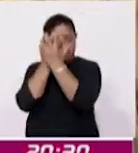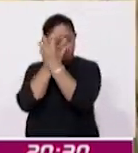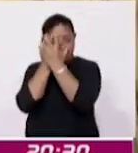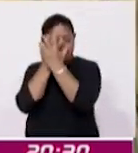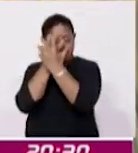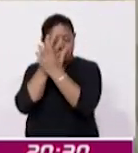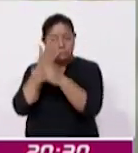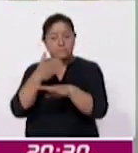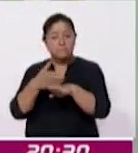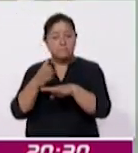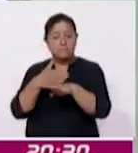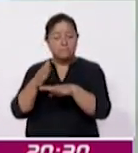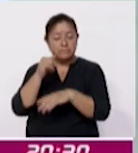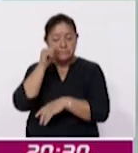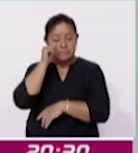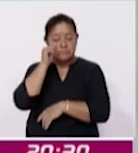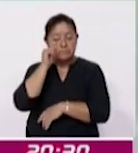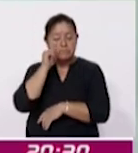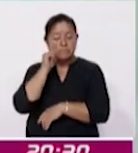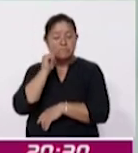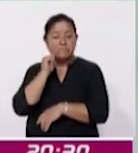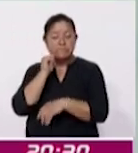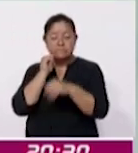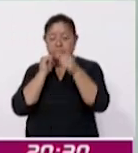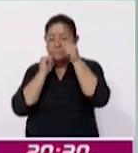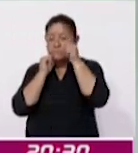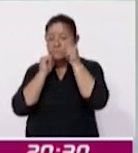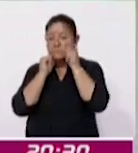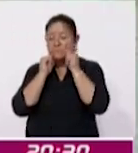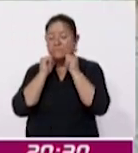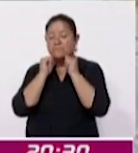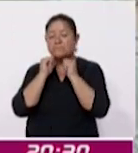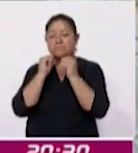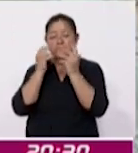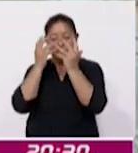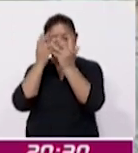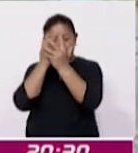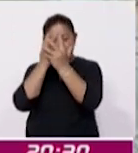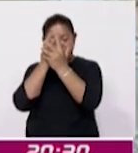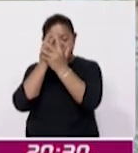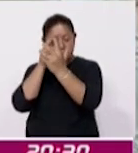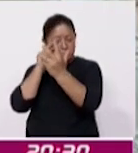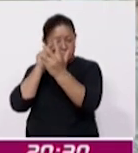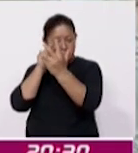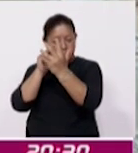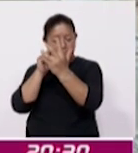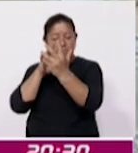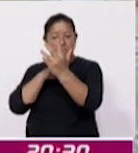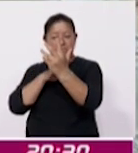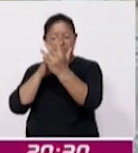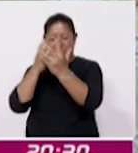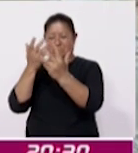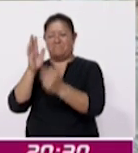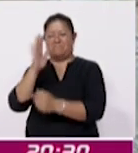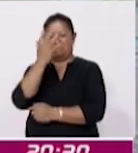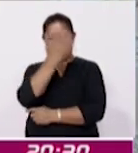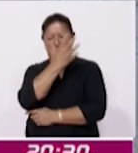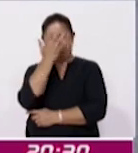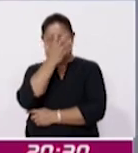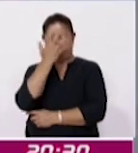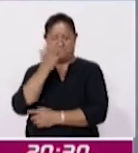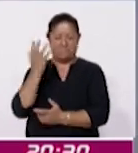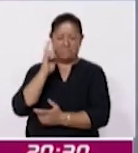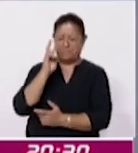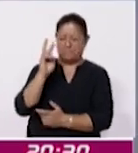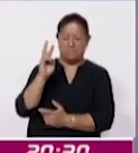del cristalino del ojo que suele ser transparente, es como mirar a través de un cristal empañado, lo que puede dificultar